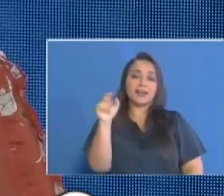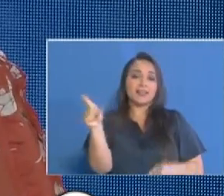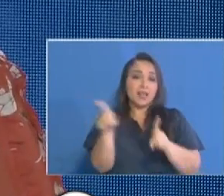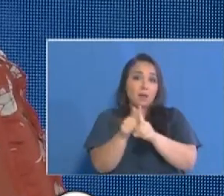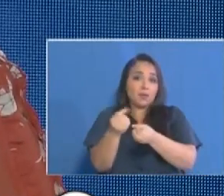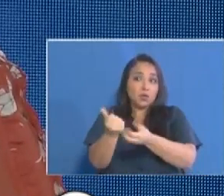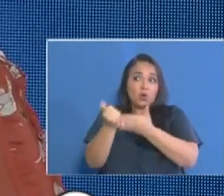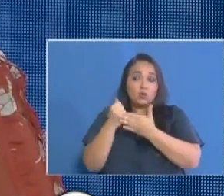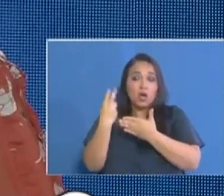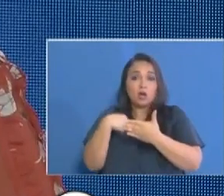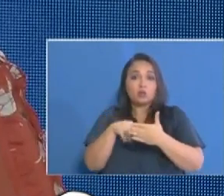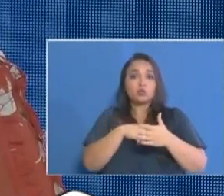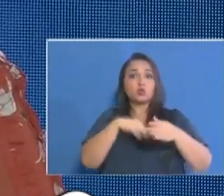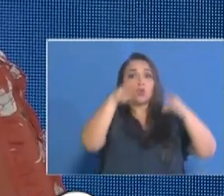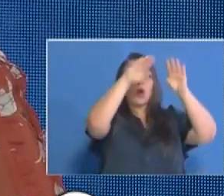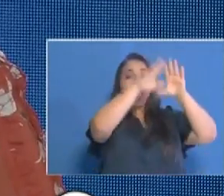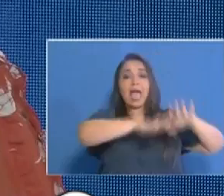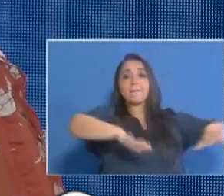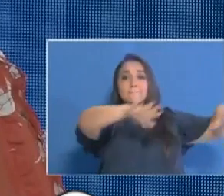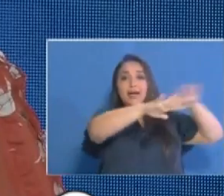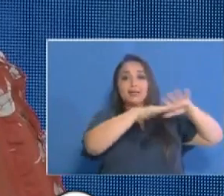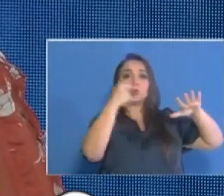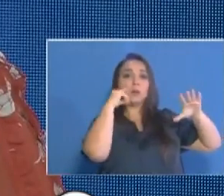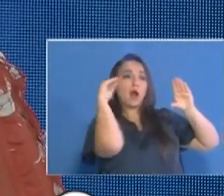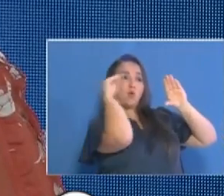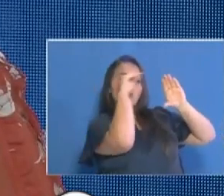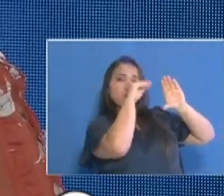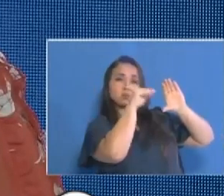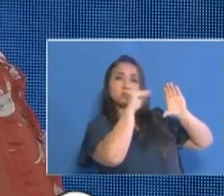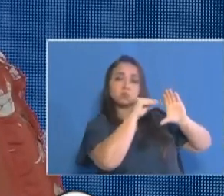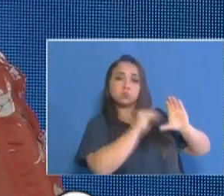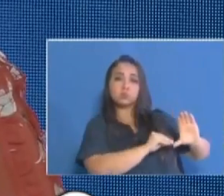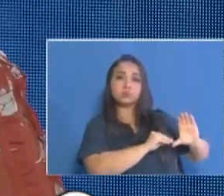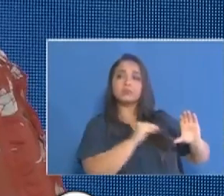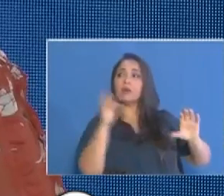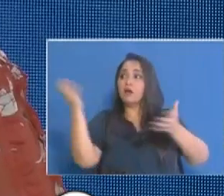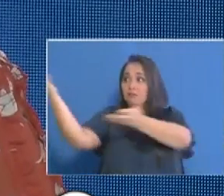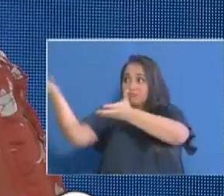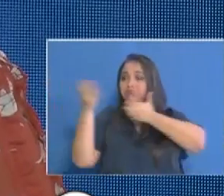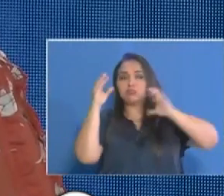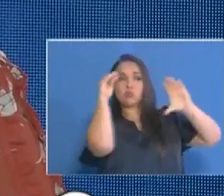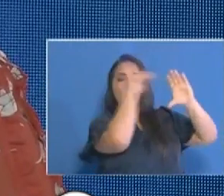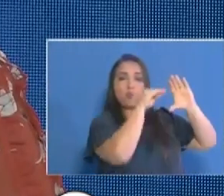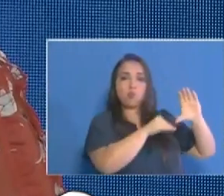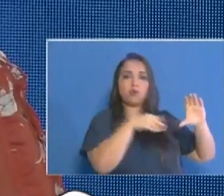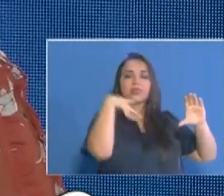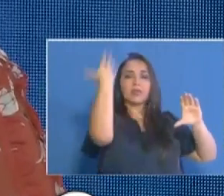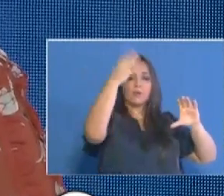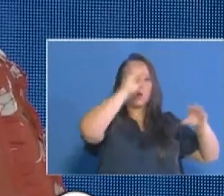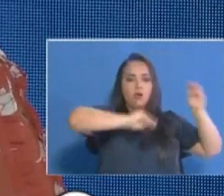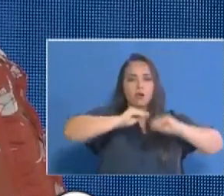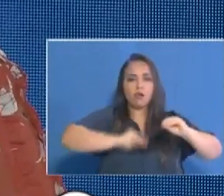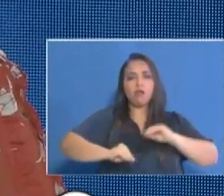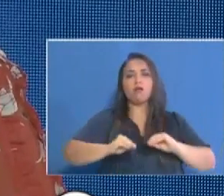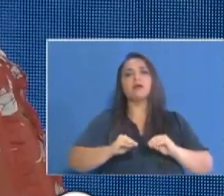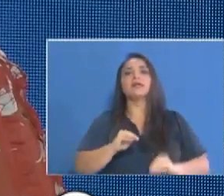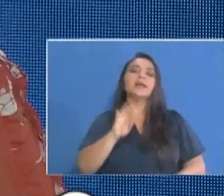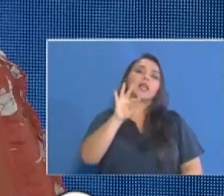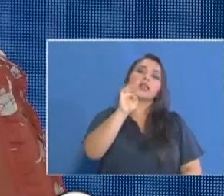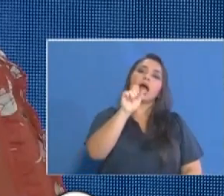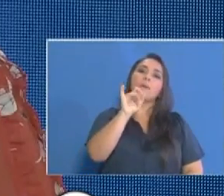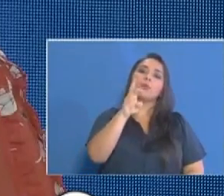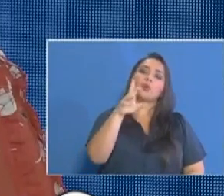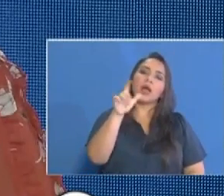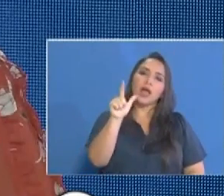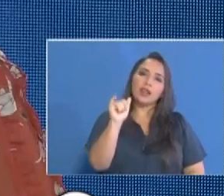galeras para poder disponer de esos productos y de esos insumos que estamos recibiendo Agro Foods Tambureli Equipo País de